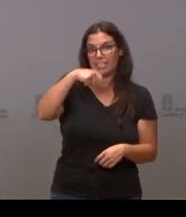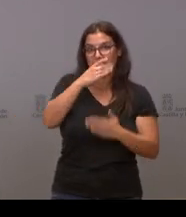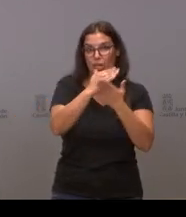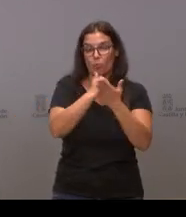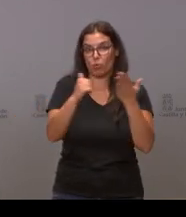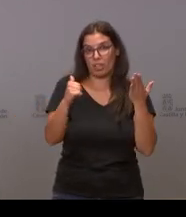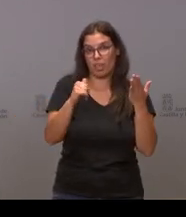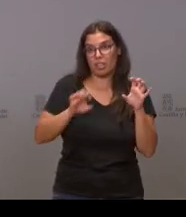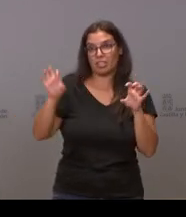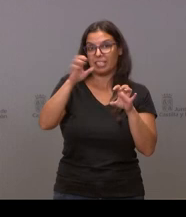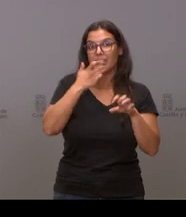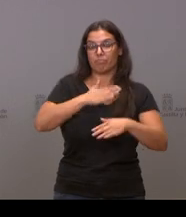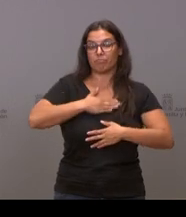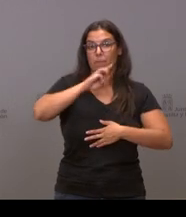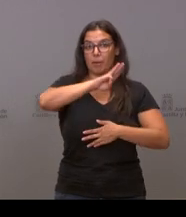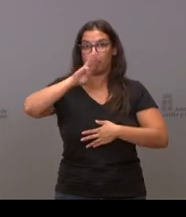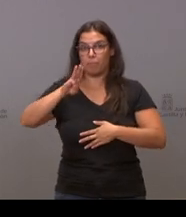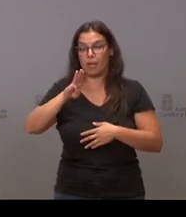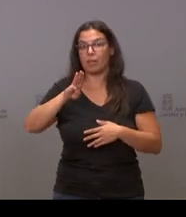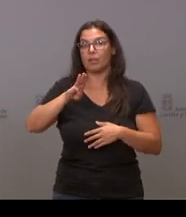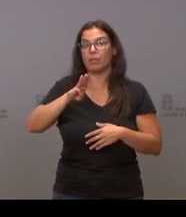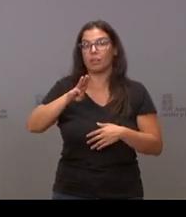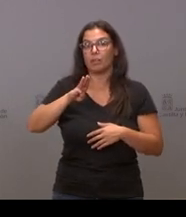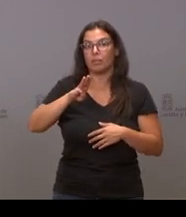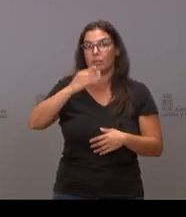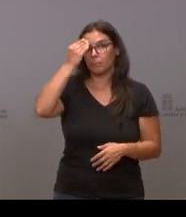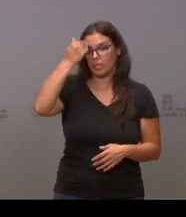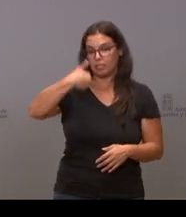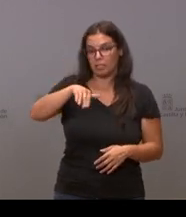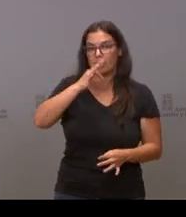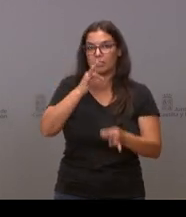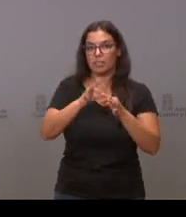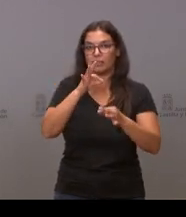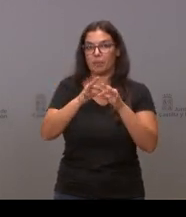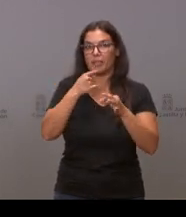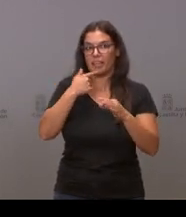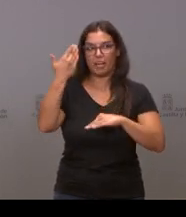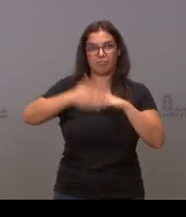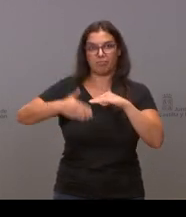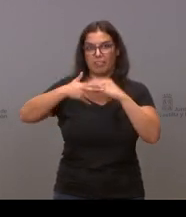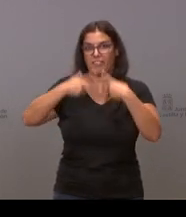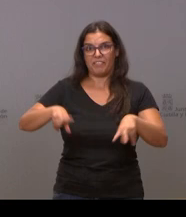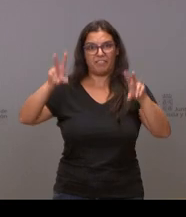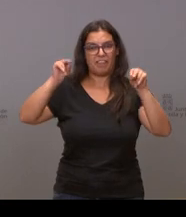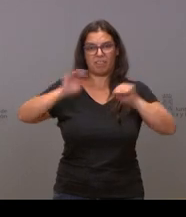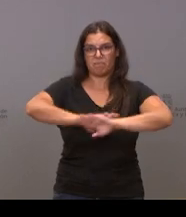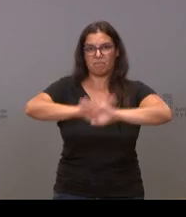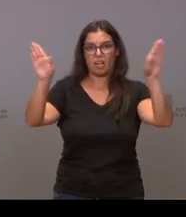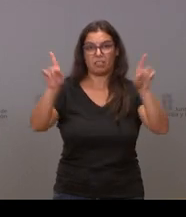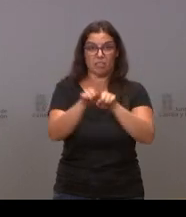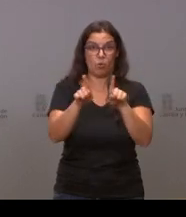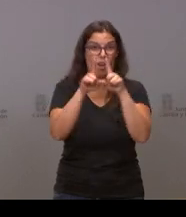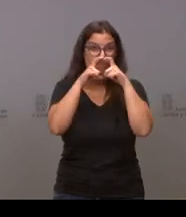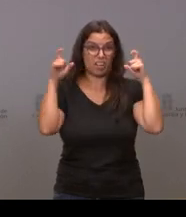PP que Sánchez acabe anunciando este mes de septiembre el fin de todas las restricciones de manera unilateral, como pasó con la